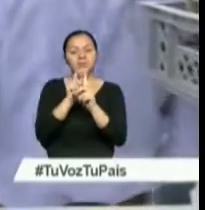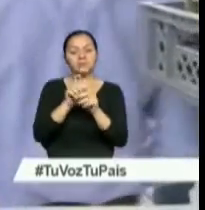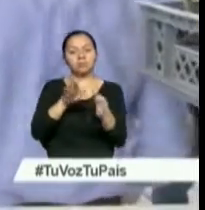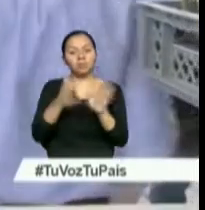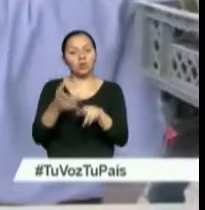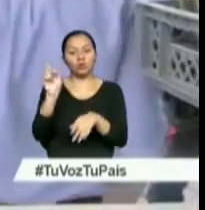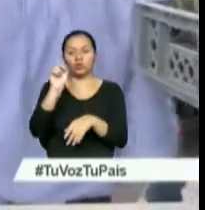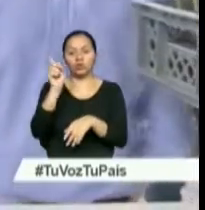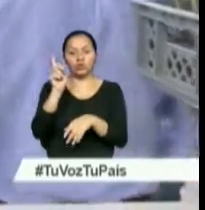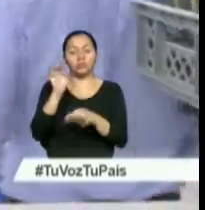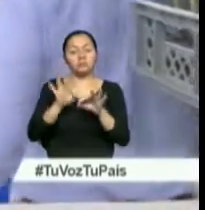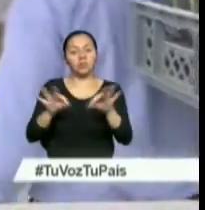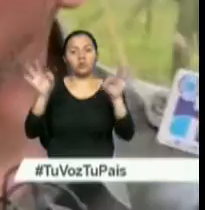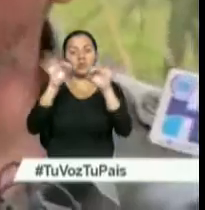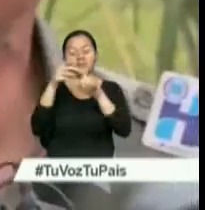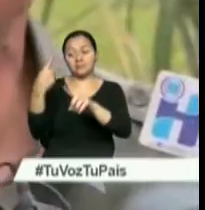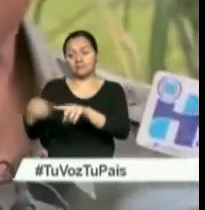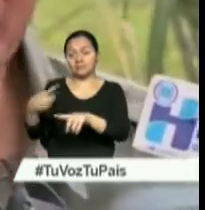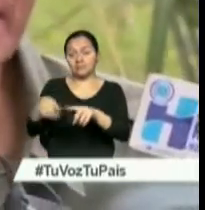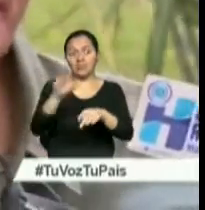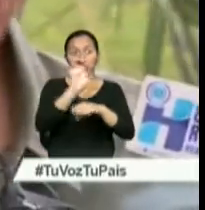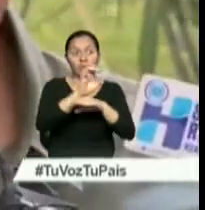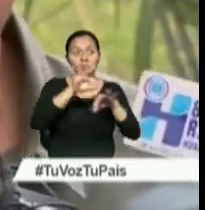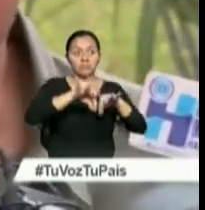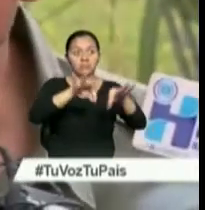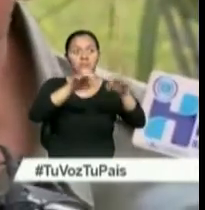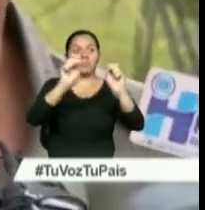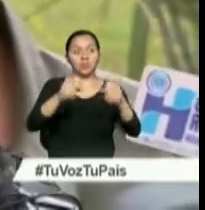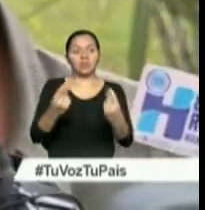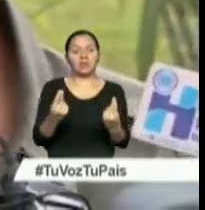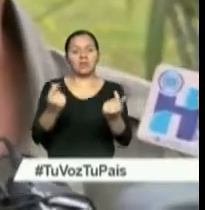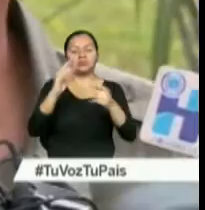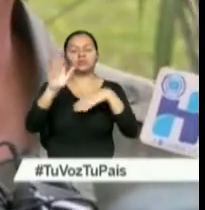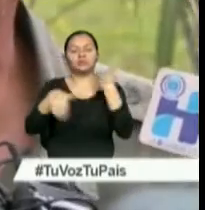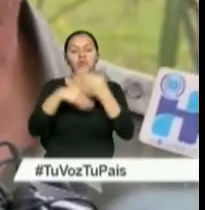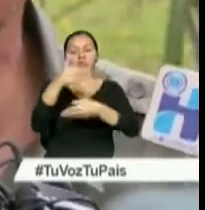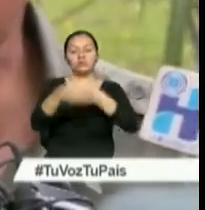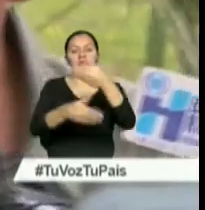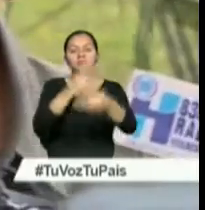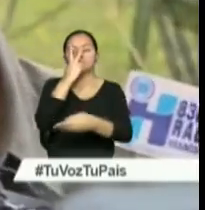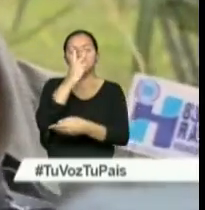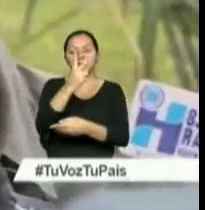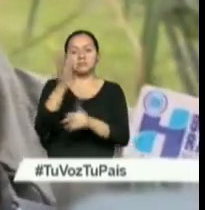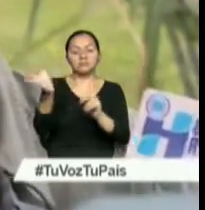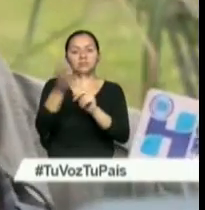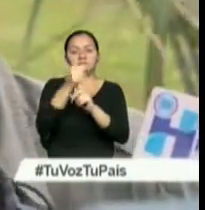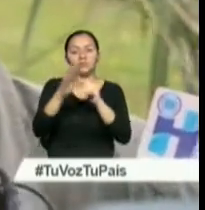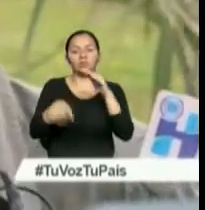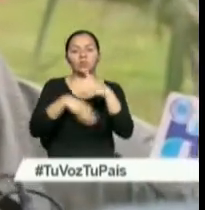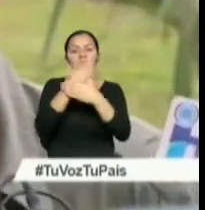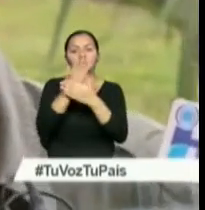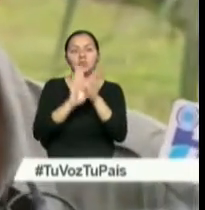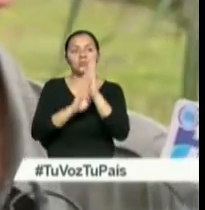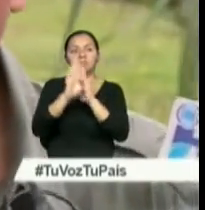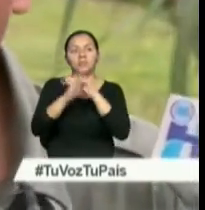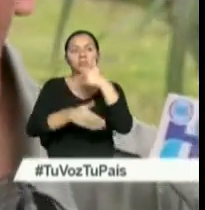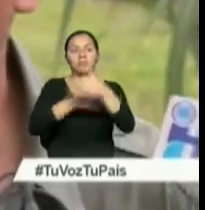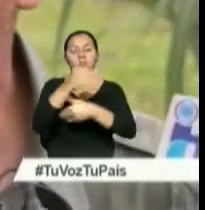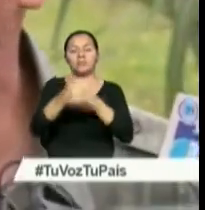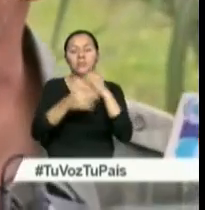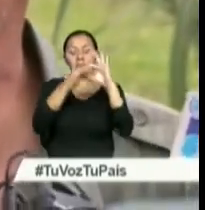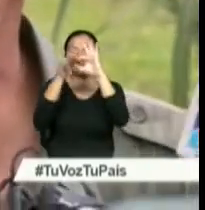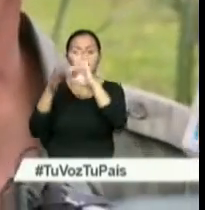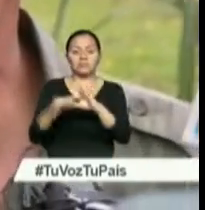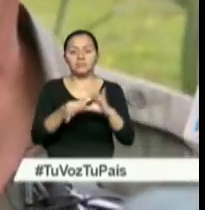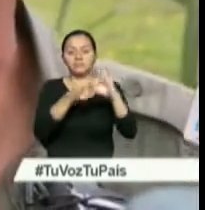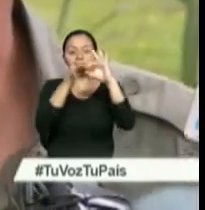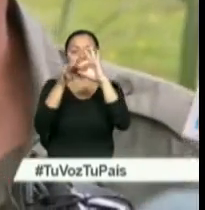variedades ecuatorianas, es decir, esta industria está lista para enfrentar los nuevos desafíos, lo que se viene, nuevas cadenas productivas asociadas a